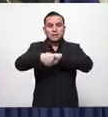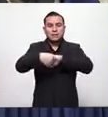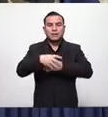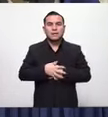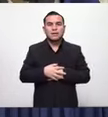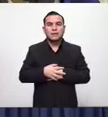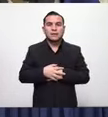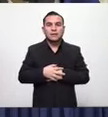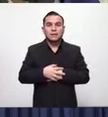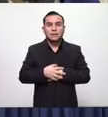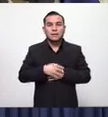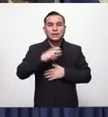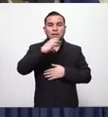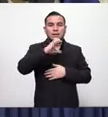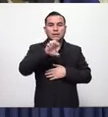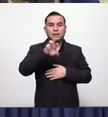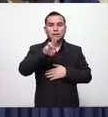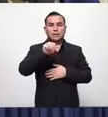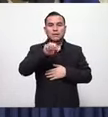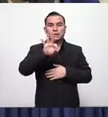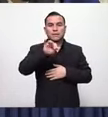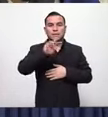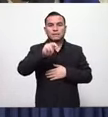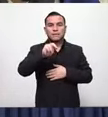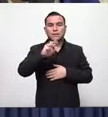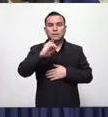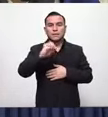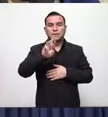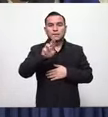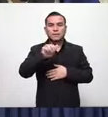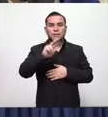Serafín Orantes diputado de Aguachapán